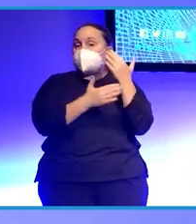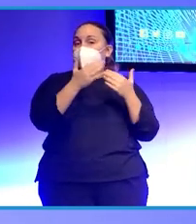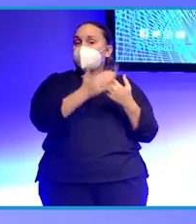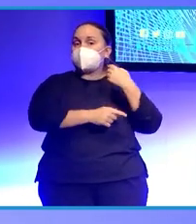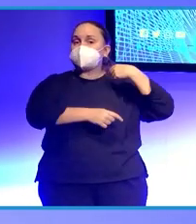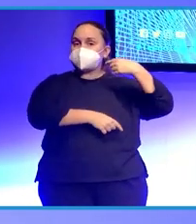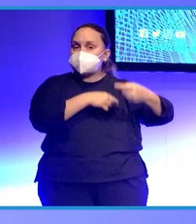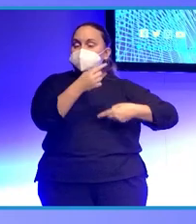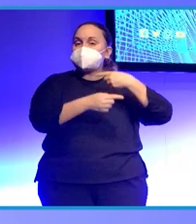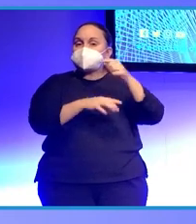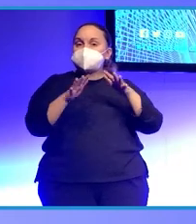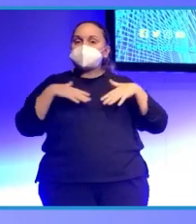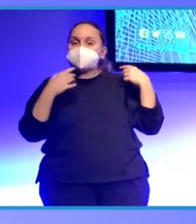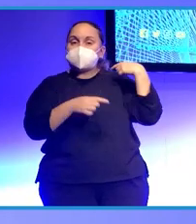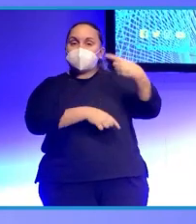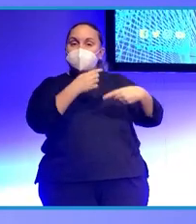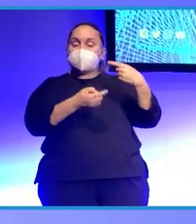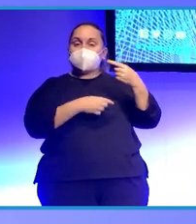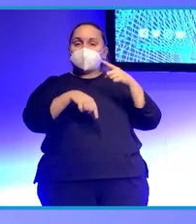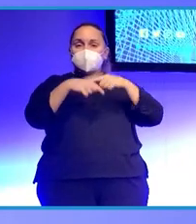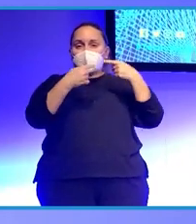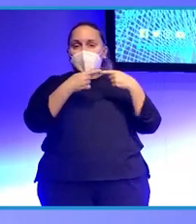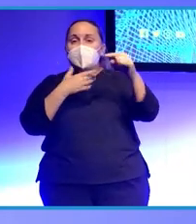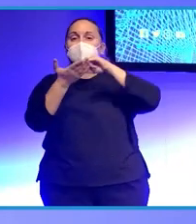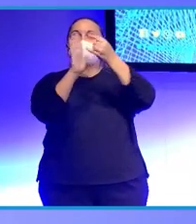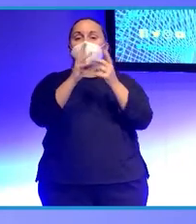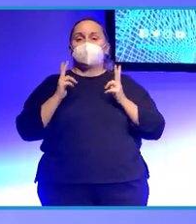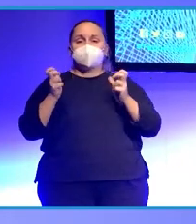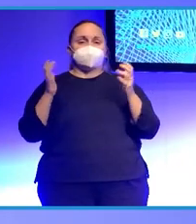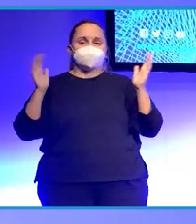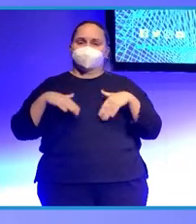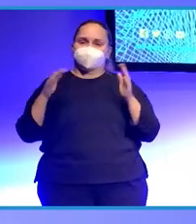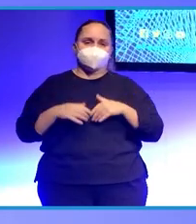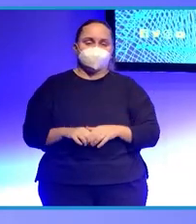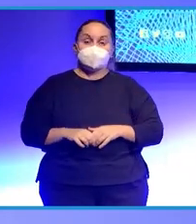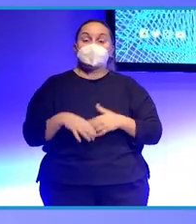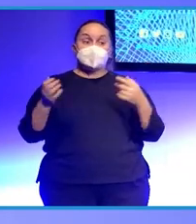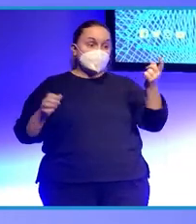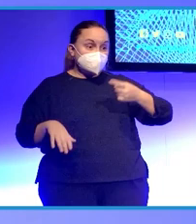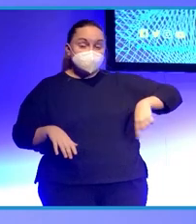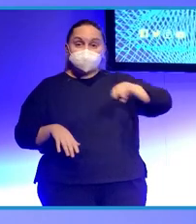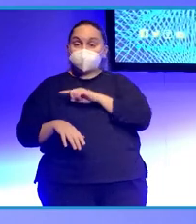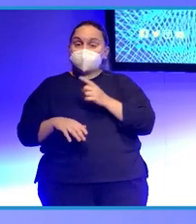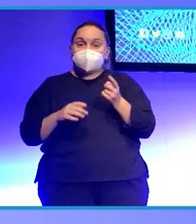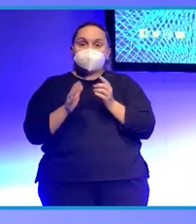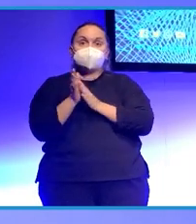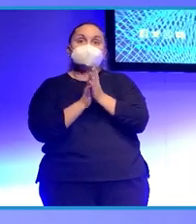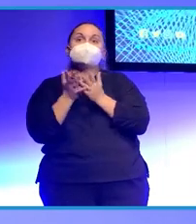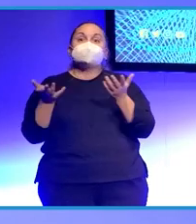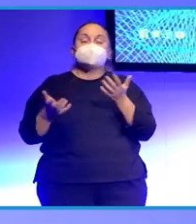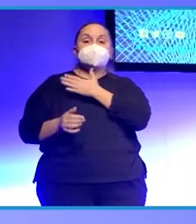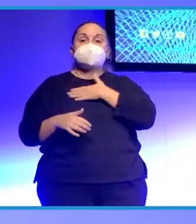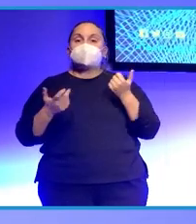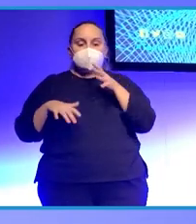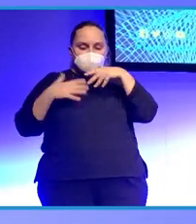la planificación está fuera de su costumbre. Entonces, es gente que solo su única inquietud es el entretenimiento